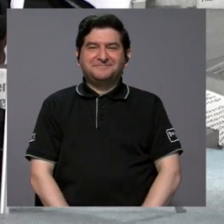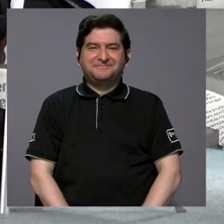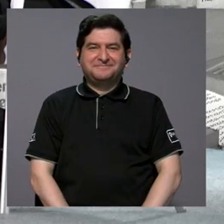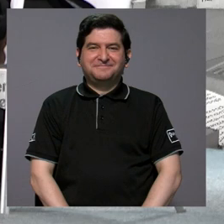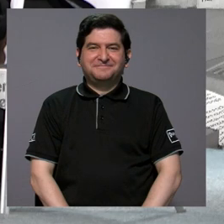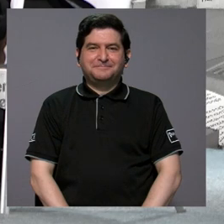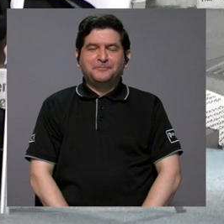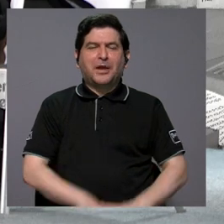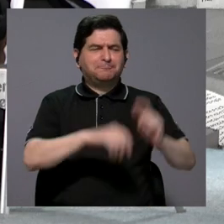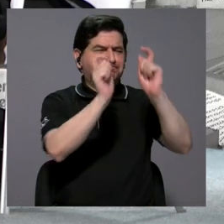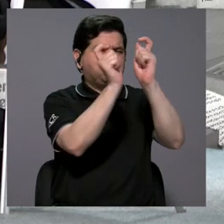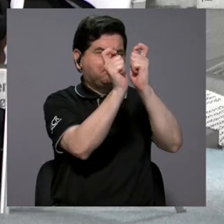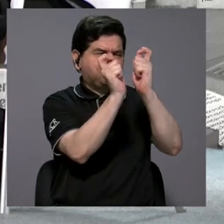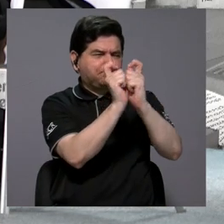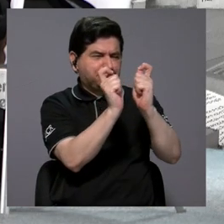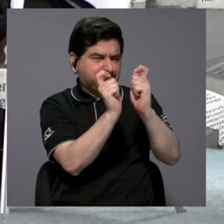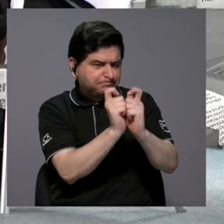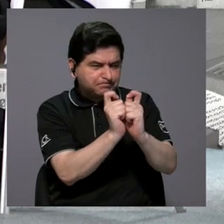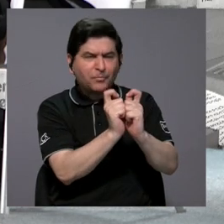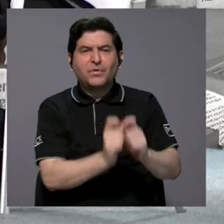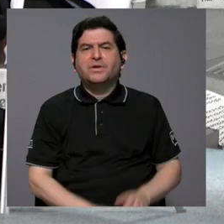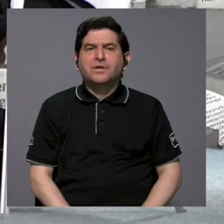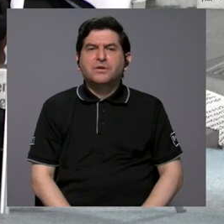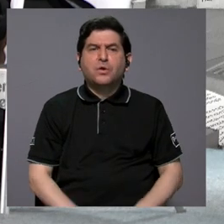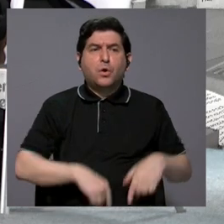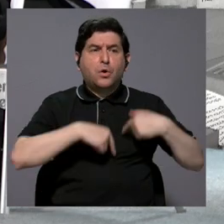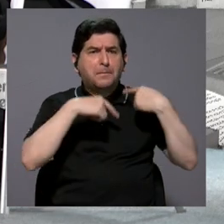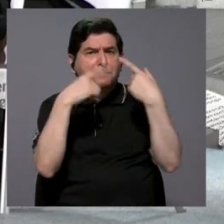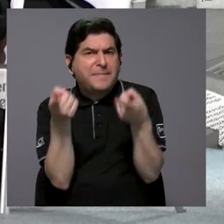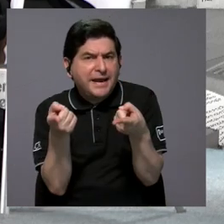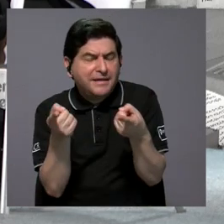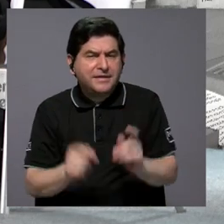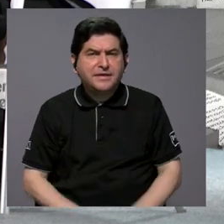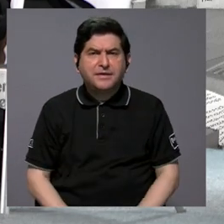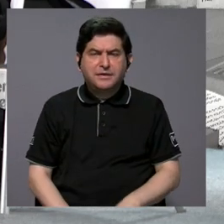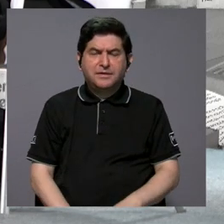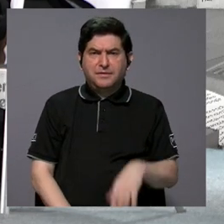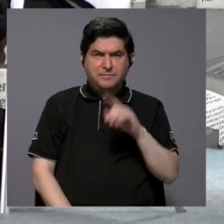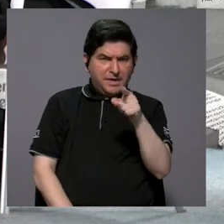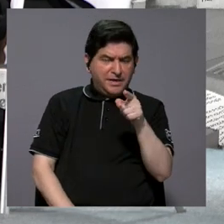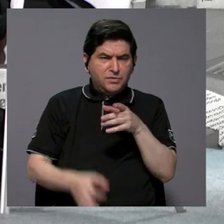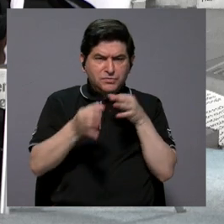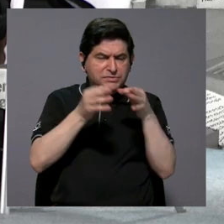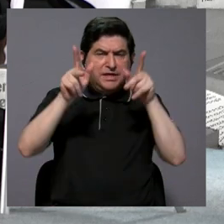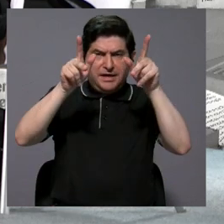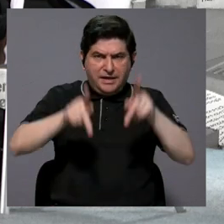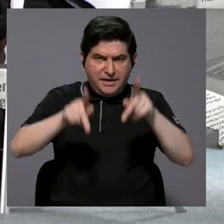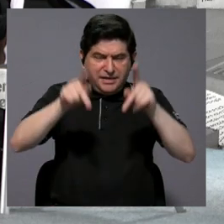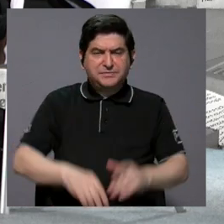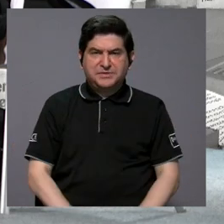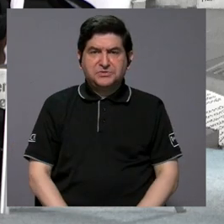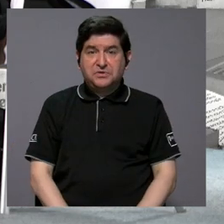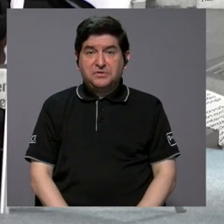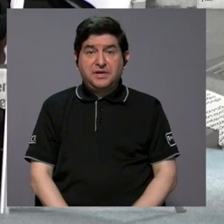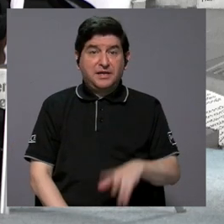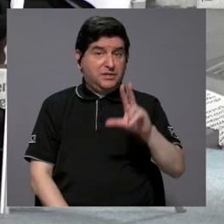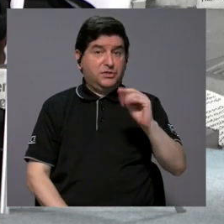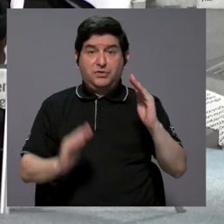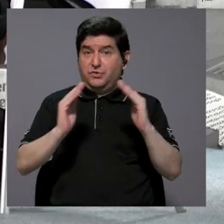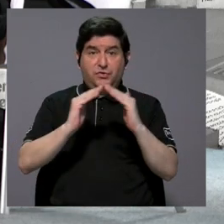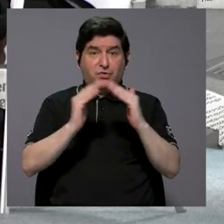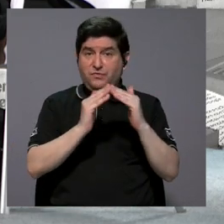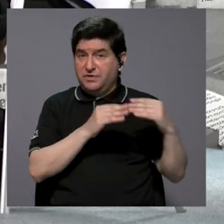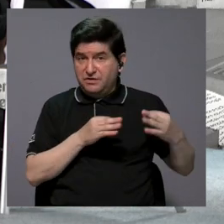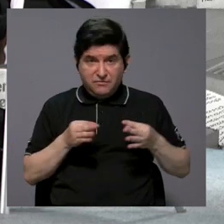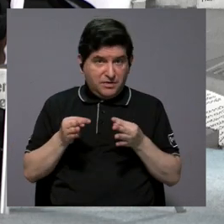¿Cuáles son los detalles? ¿Cómo se llega a ir para que ubique usted a las personas que no están viviendo en Turrialba